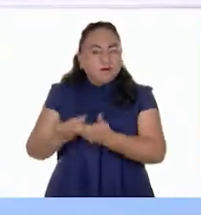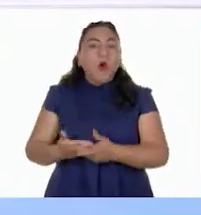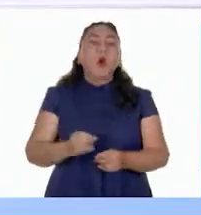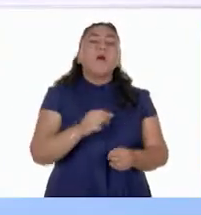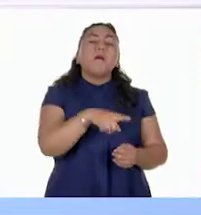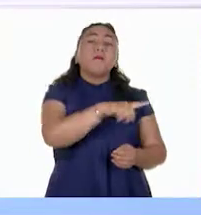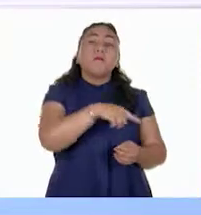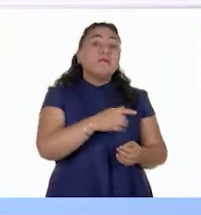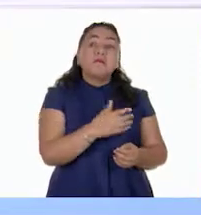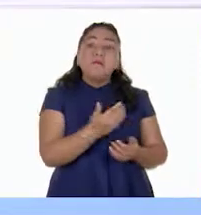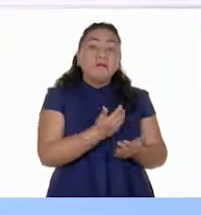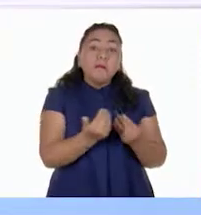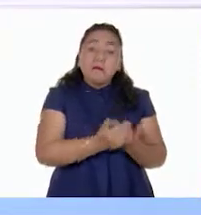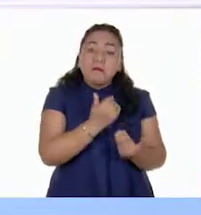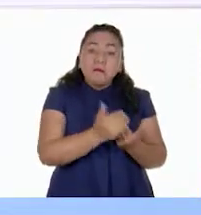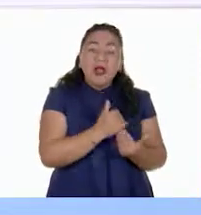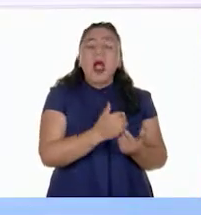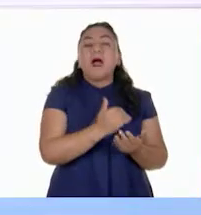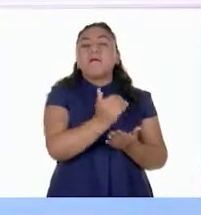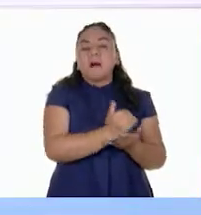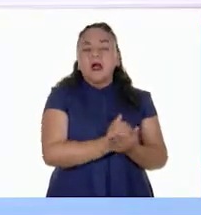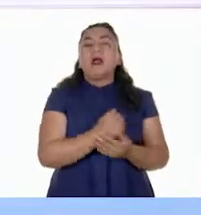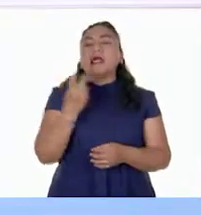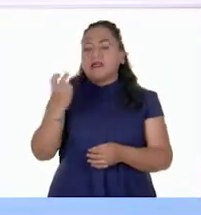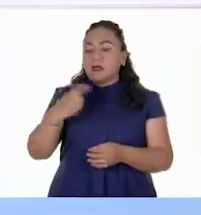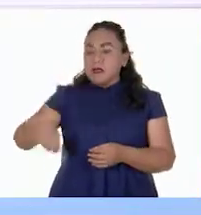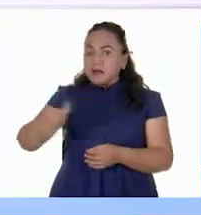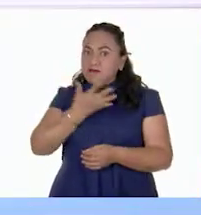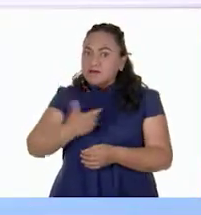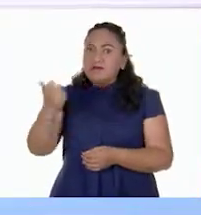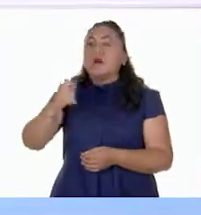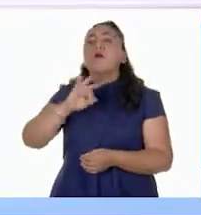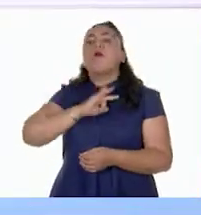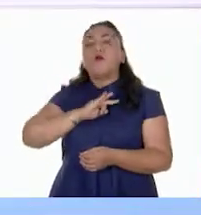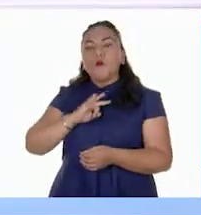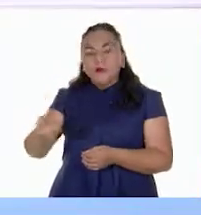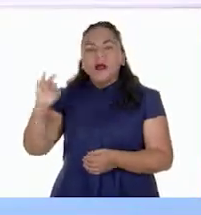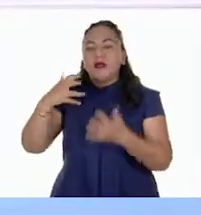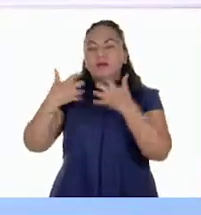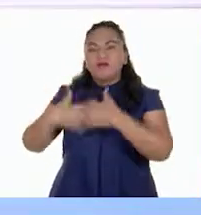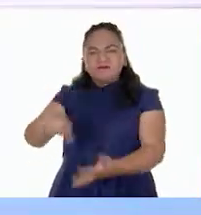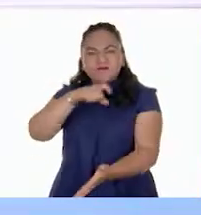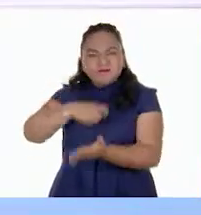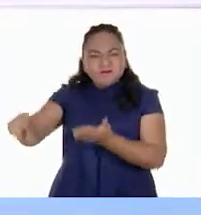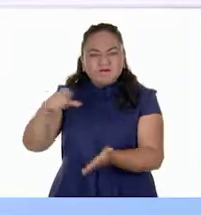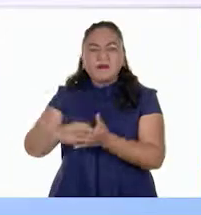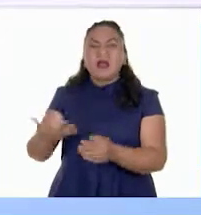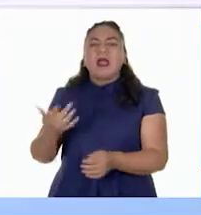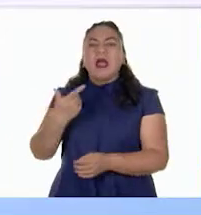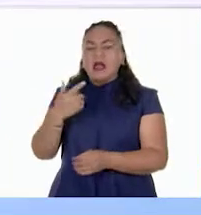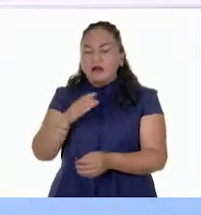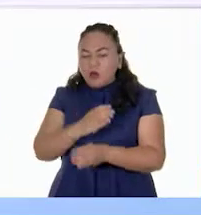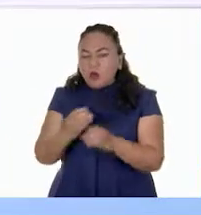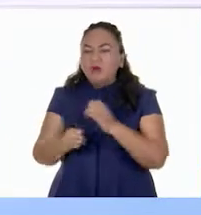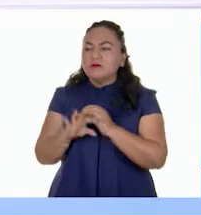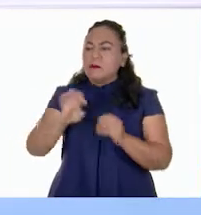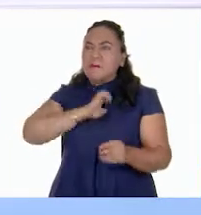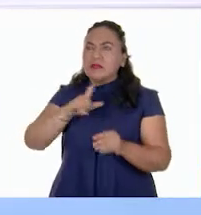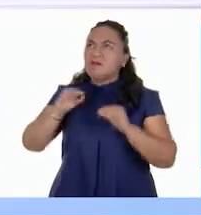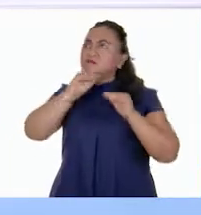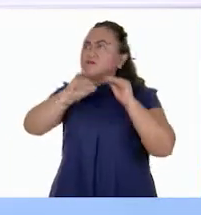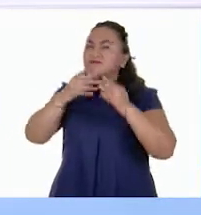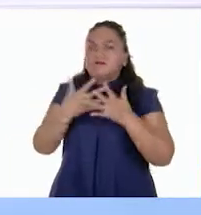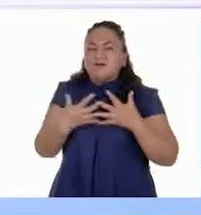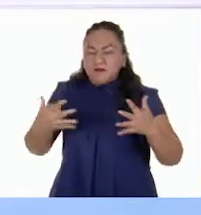dinero, pueden comprar máquinas para sembrar, regar, cosechar y también bodegas especiales para guardar. Pero,